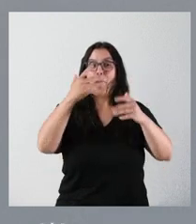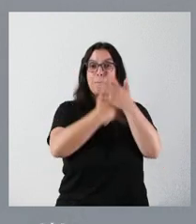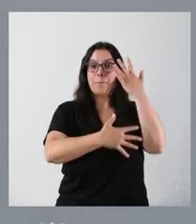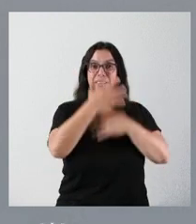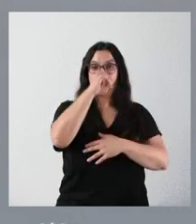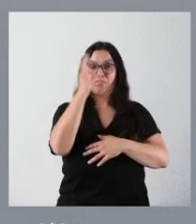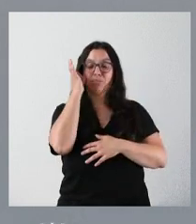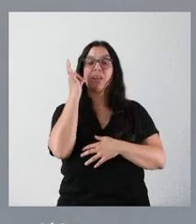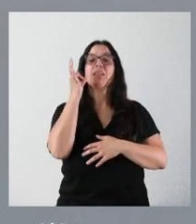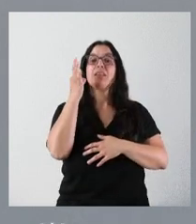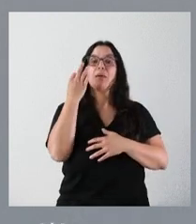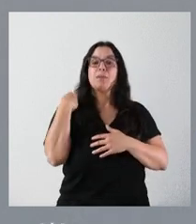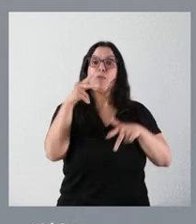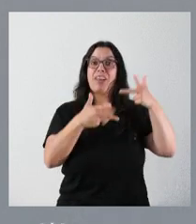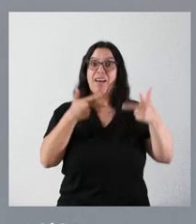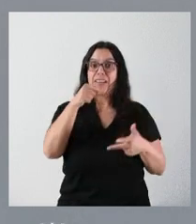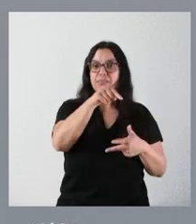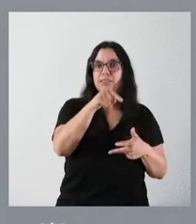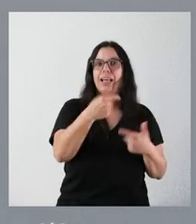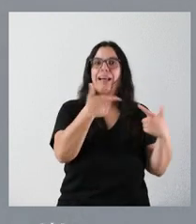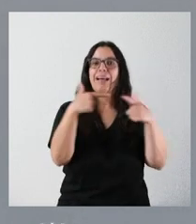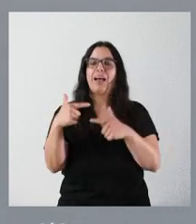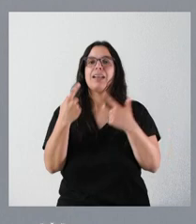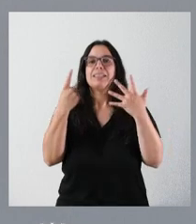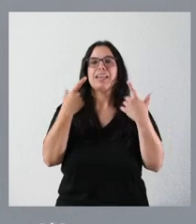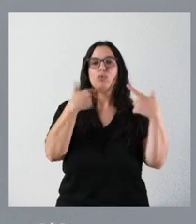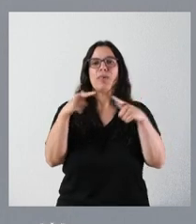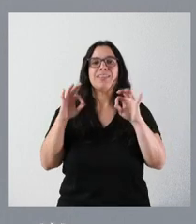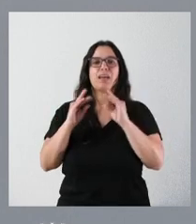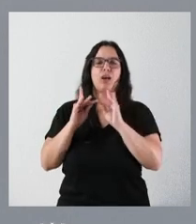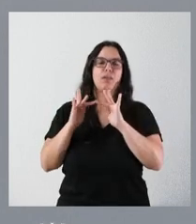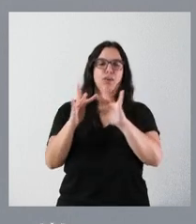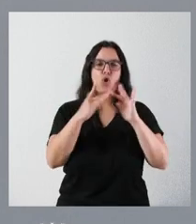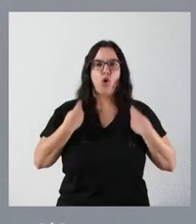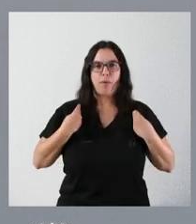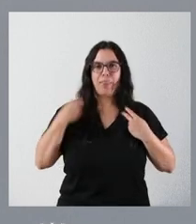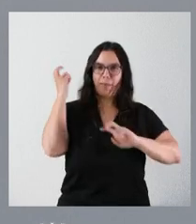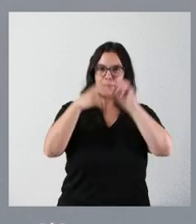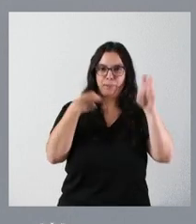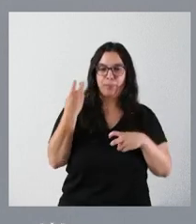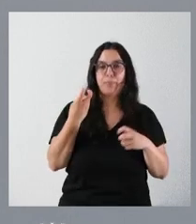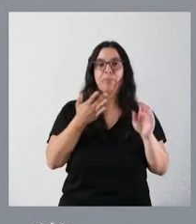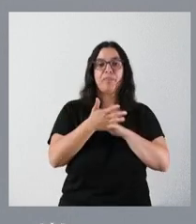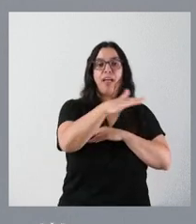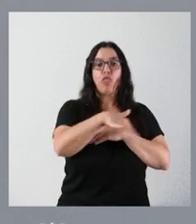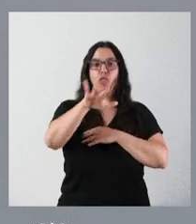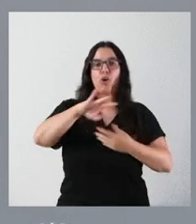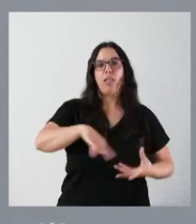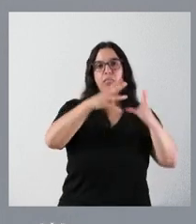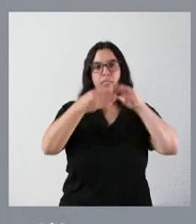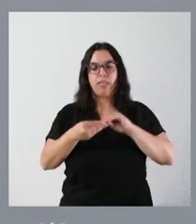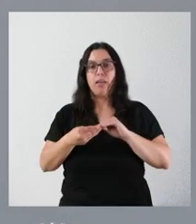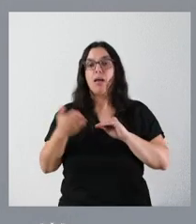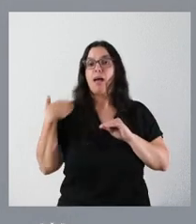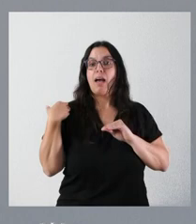de Benavente, con la creación de seis unidades de convivencia. De este modo, todas las estancias se transformarán en unidades de convivencia, pasando de una